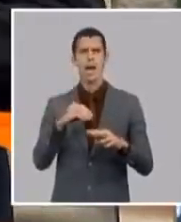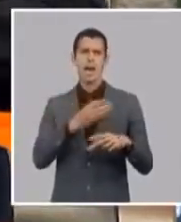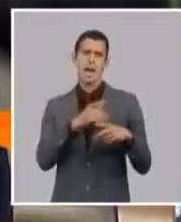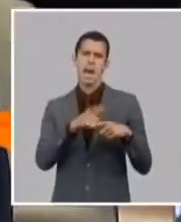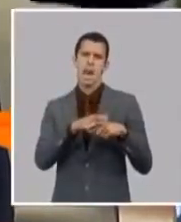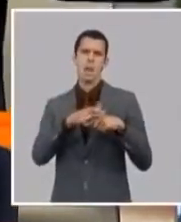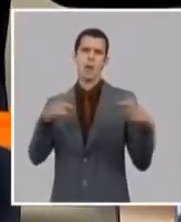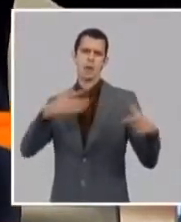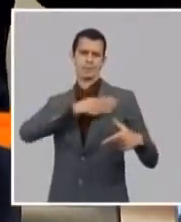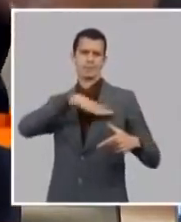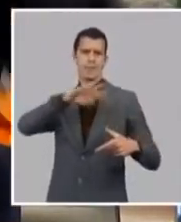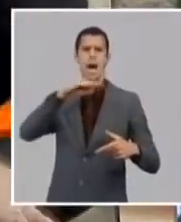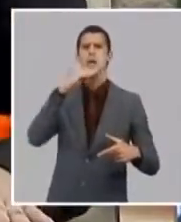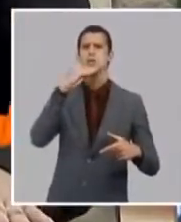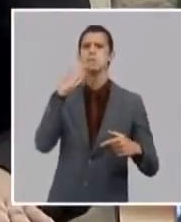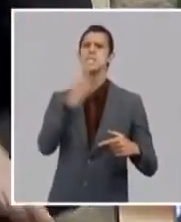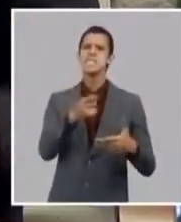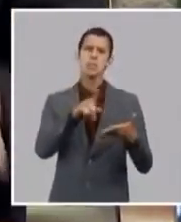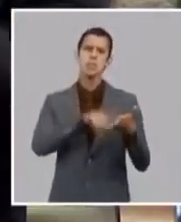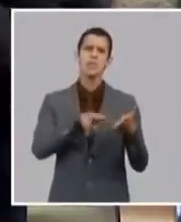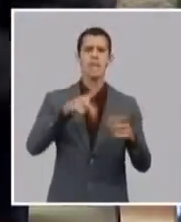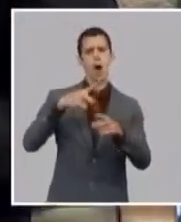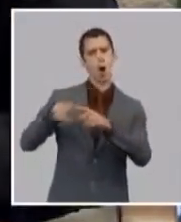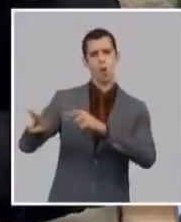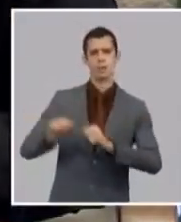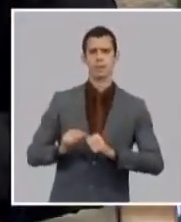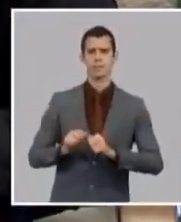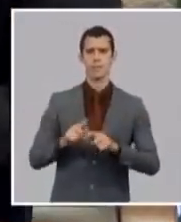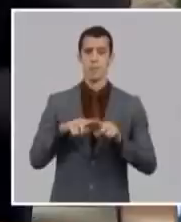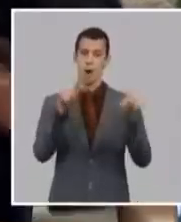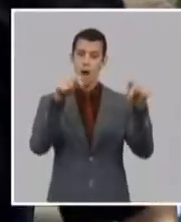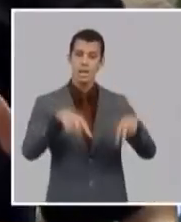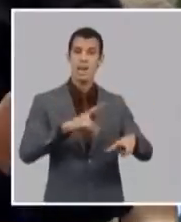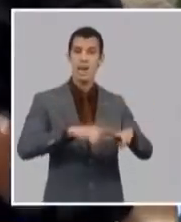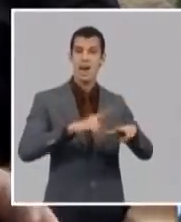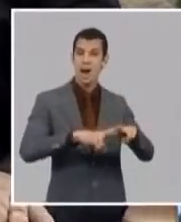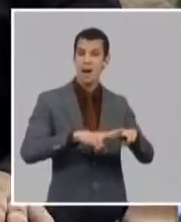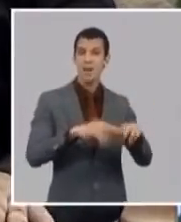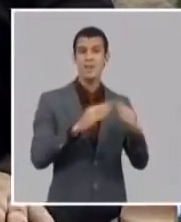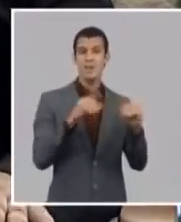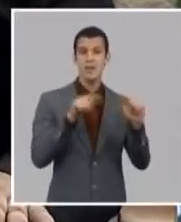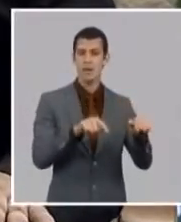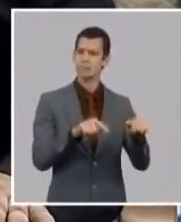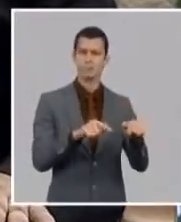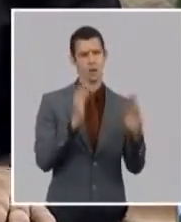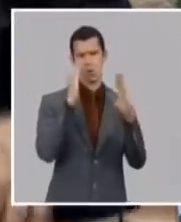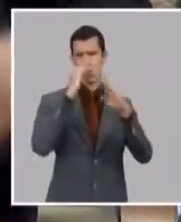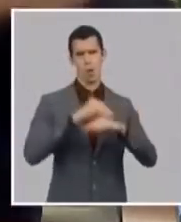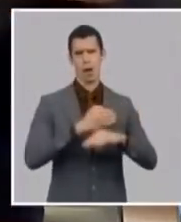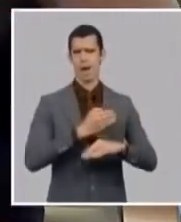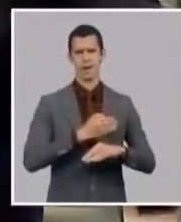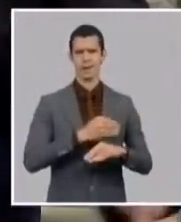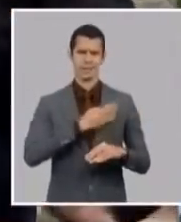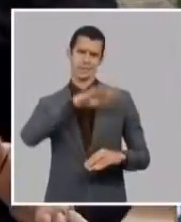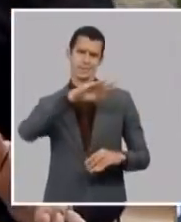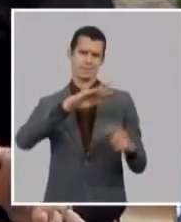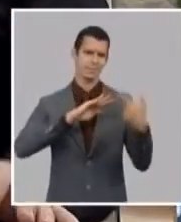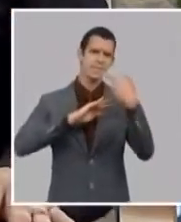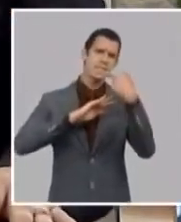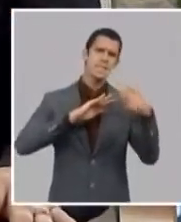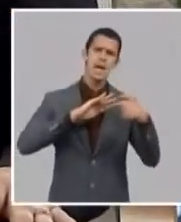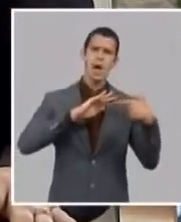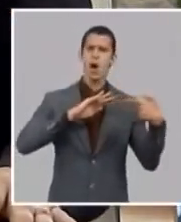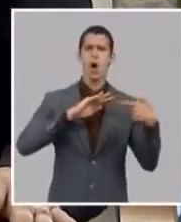tienen la libreta por otro lugar pero la realidad es es donde viven no tienen ese respaldo y son familias madres con varios